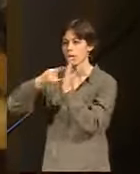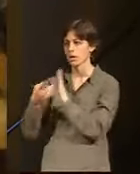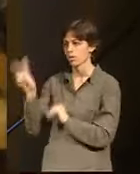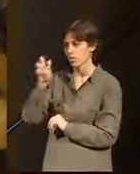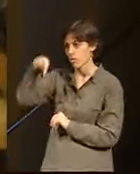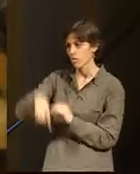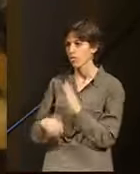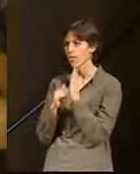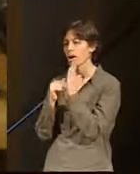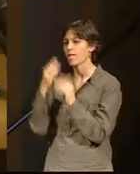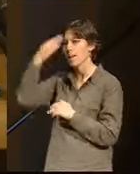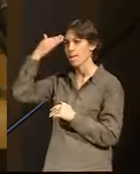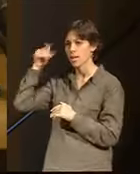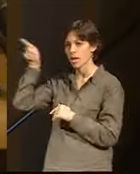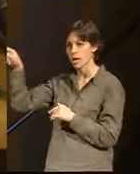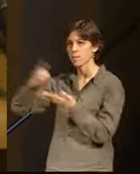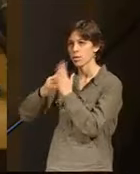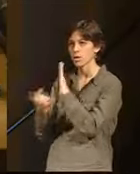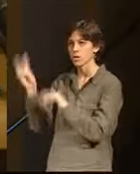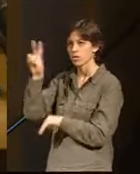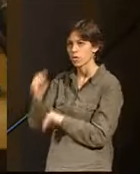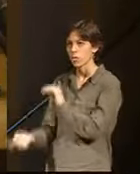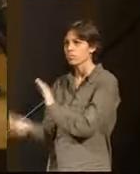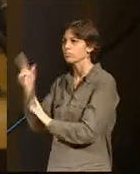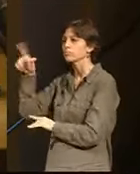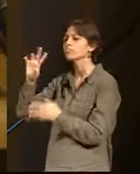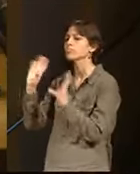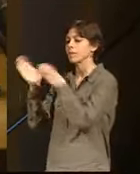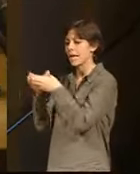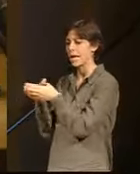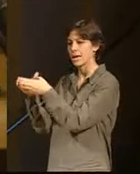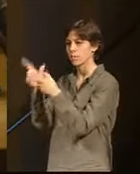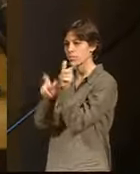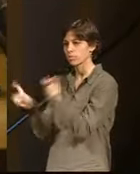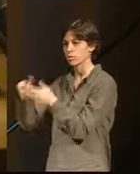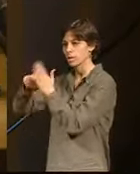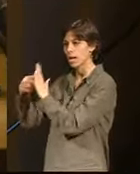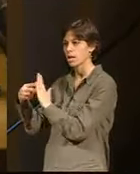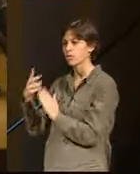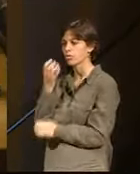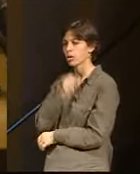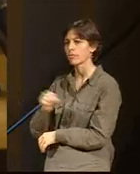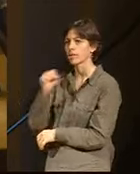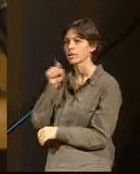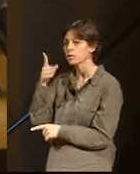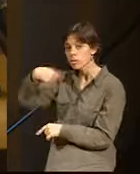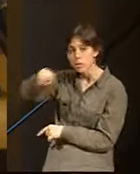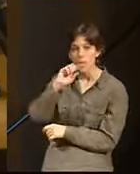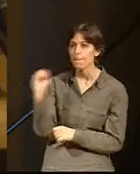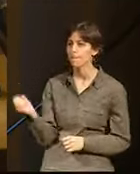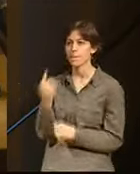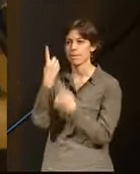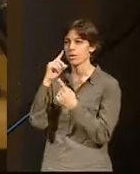en Valencia, en Paterna, con un equipo técnico fantástico y sois los primeros que sabéis